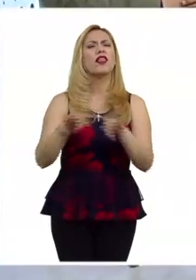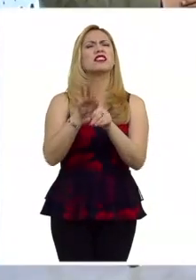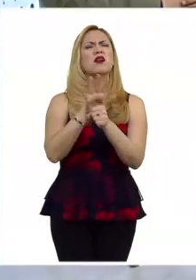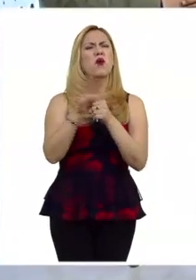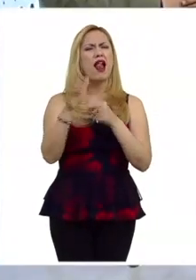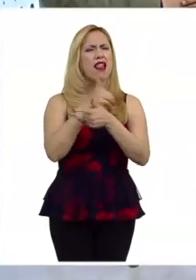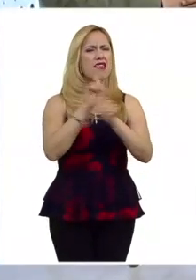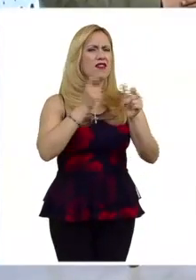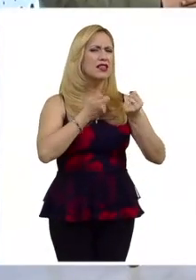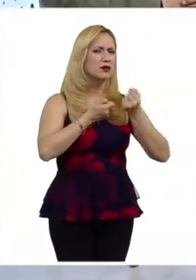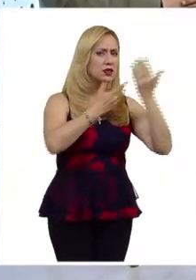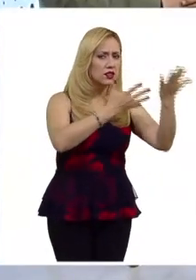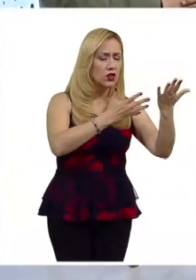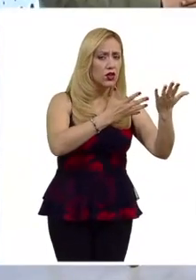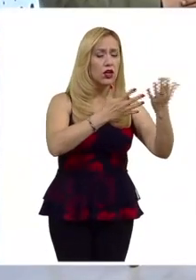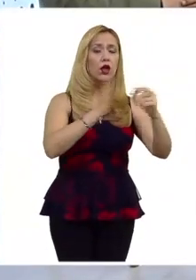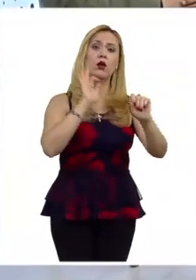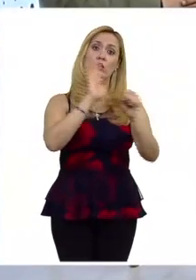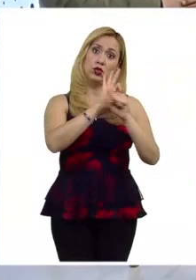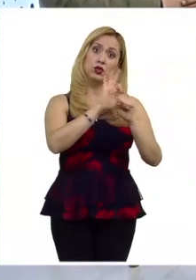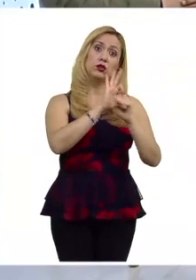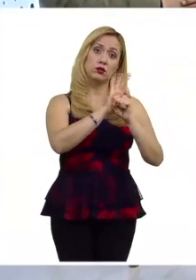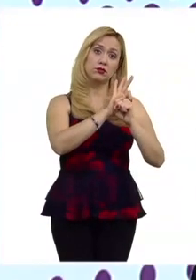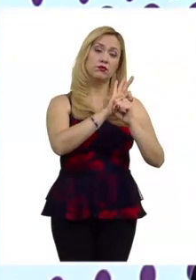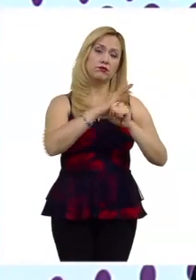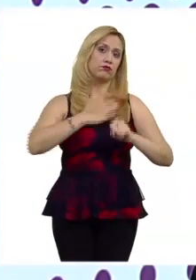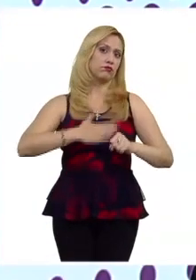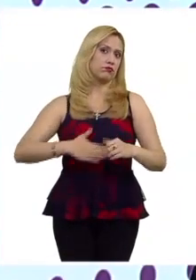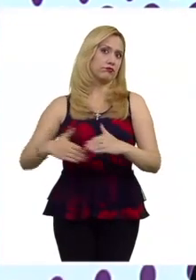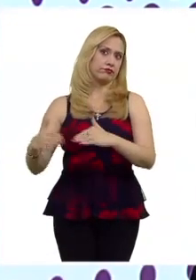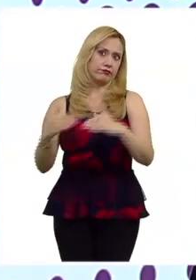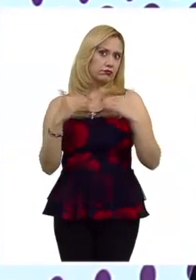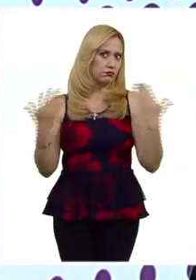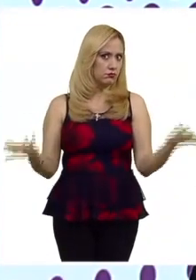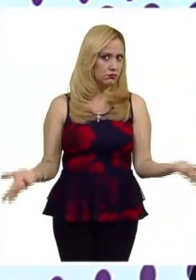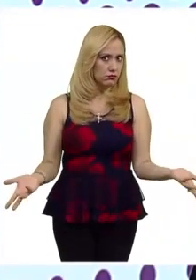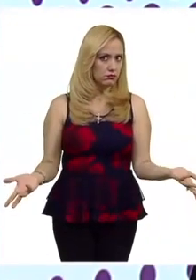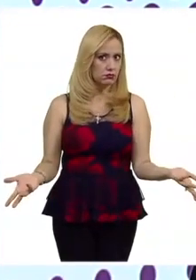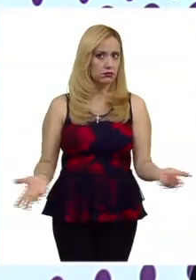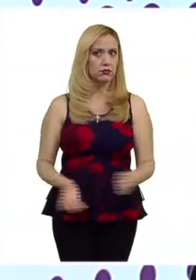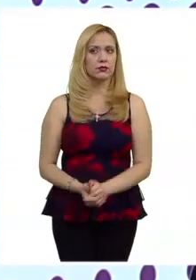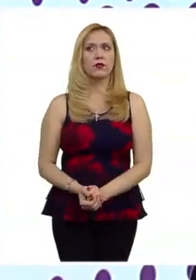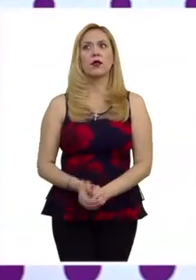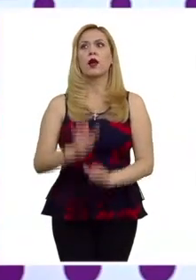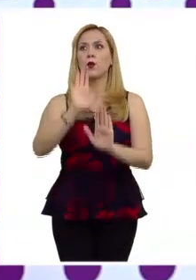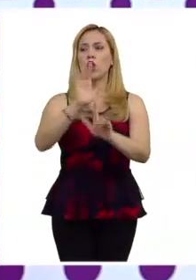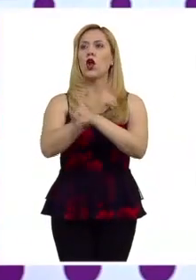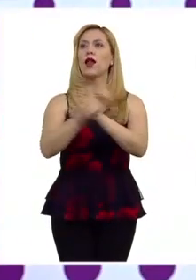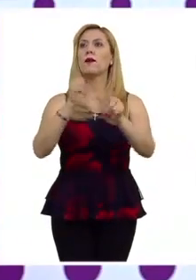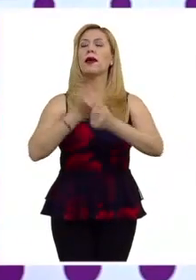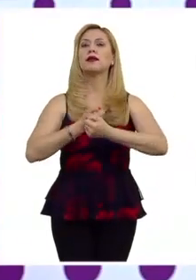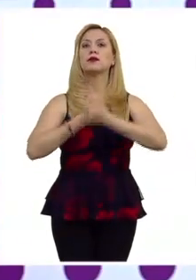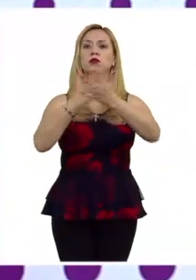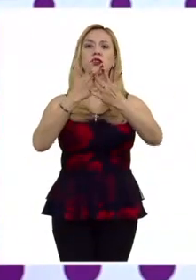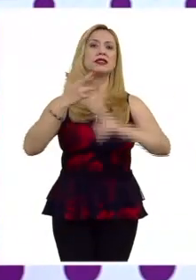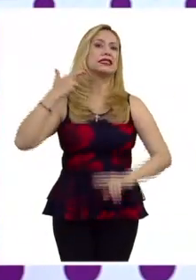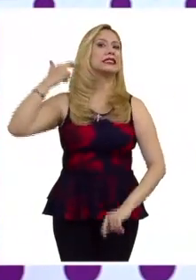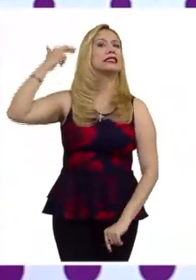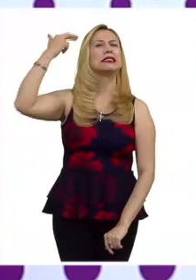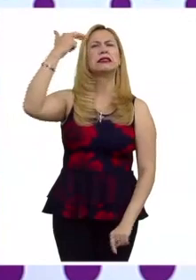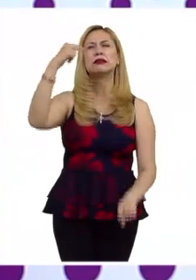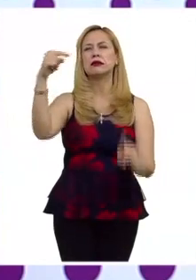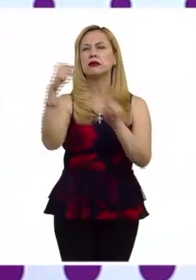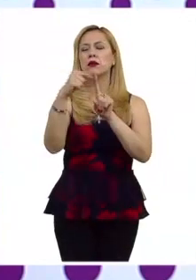expresión y de la protección de la libertad de expresión en una democracia. La libertad de expresión es la piedra angular de una democracia.